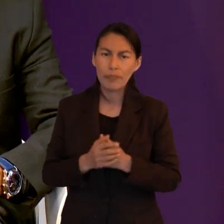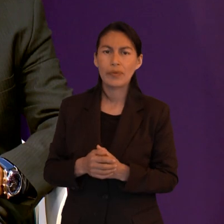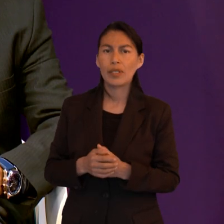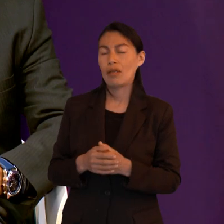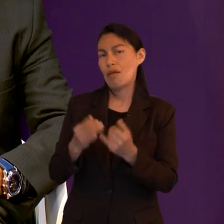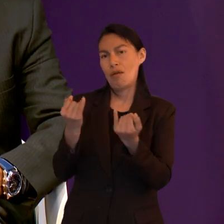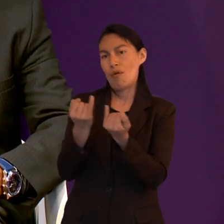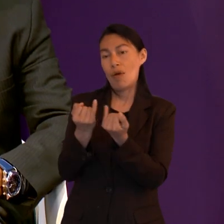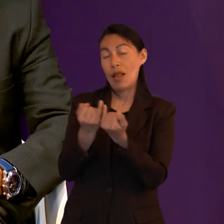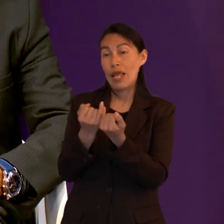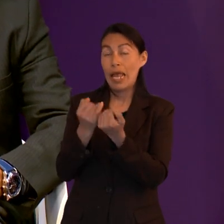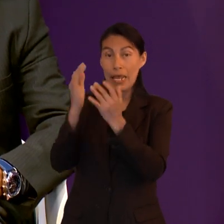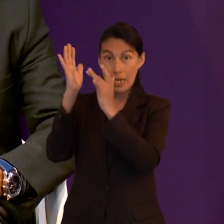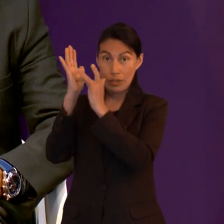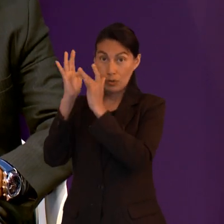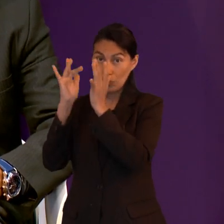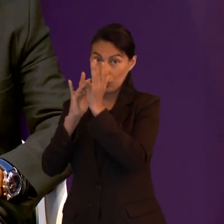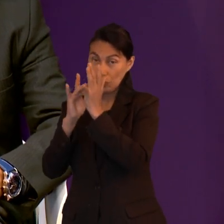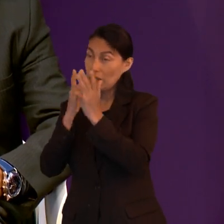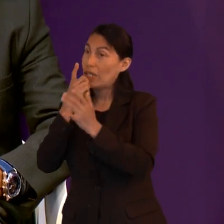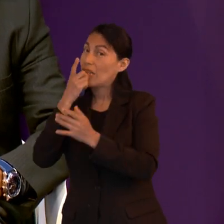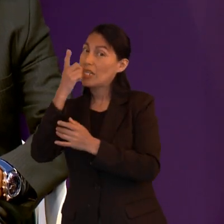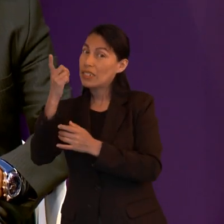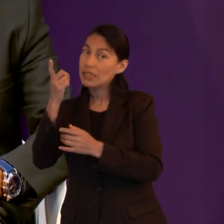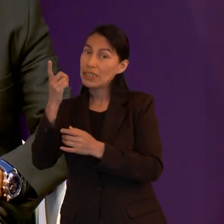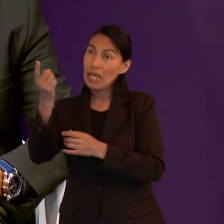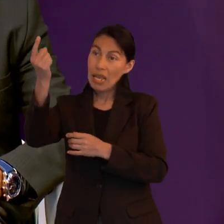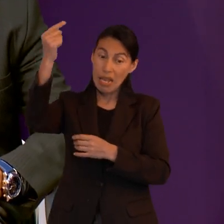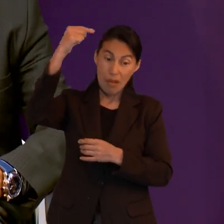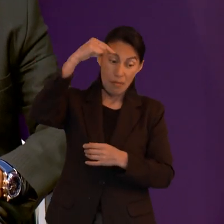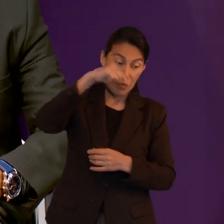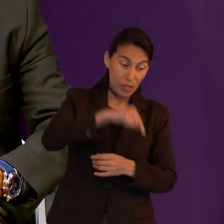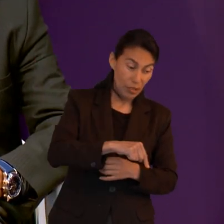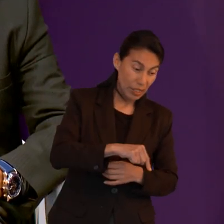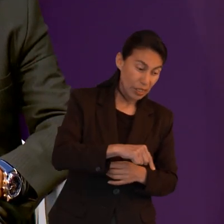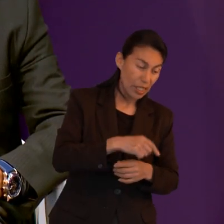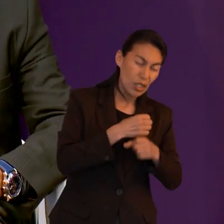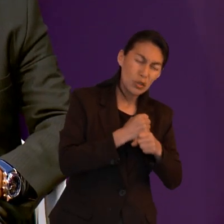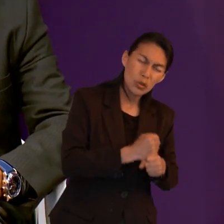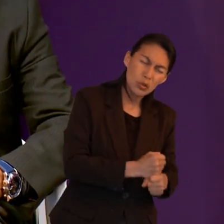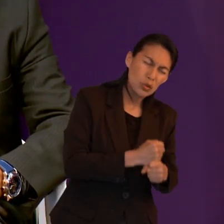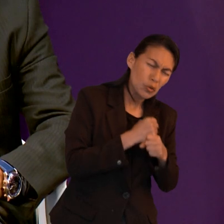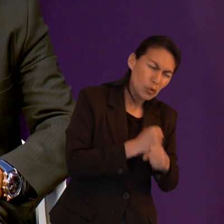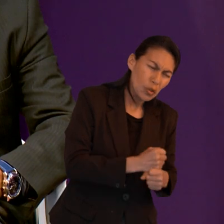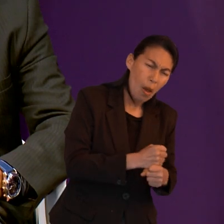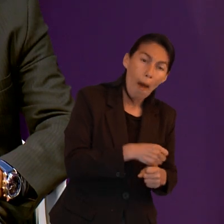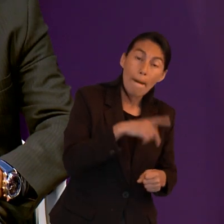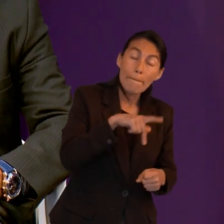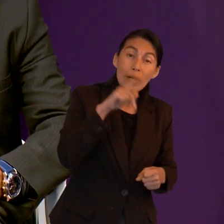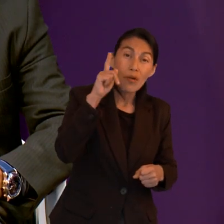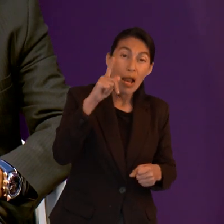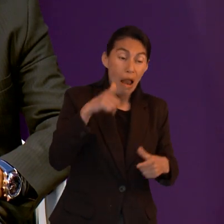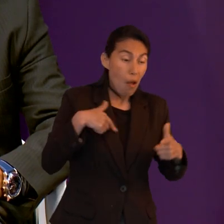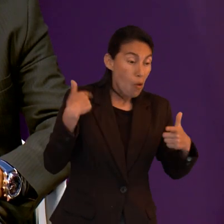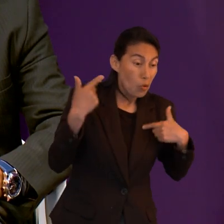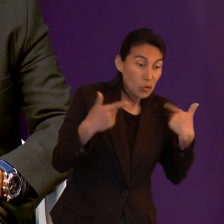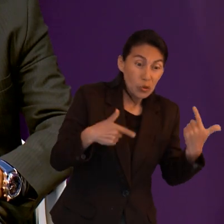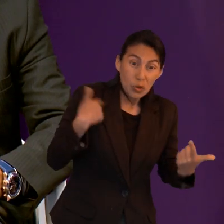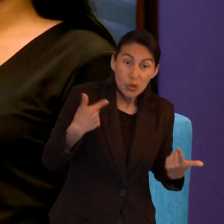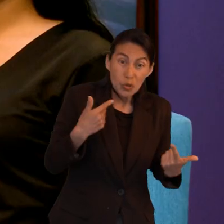avanza ahora nos toca correr a nosotros a esa carrera que Pablo que Jesús mismo ya